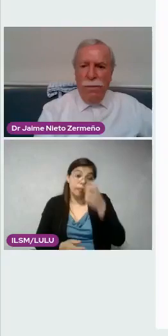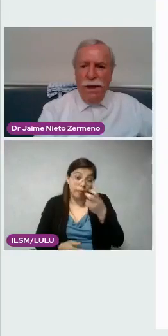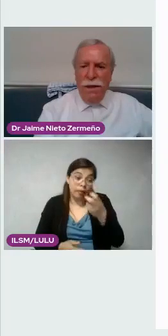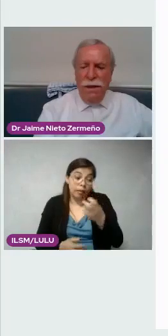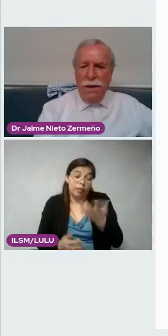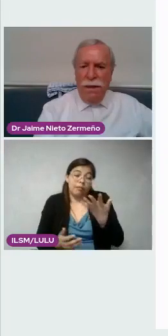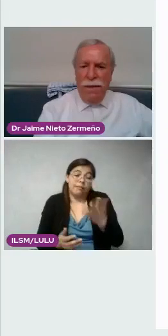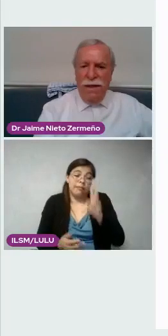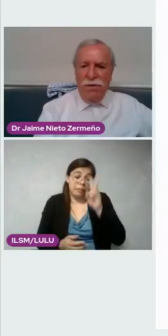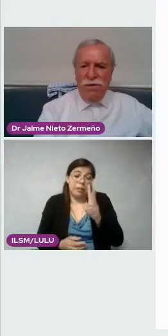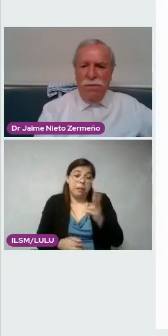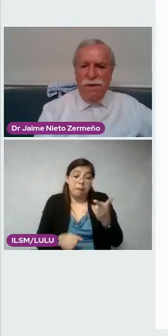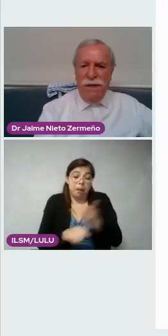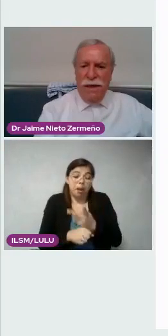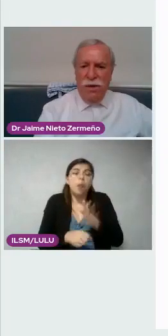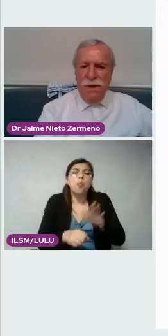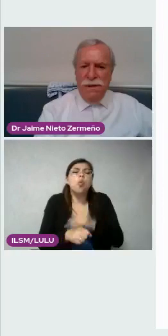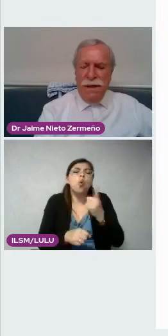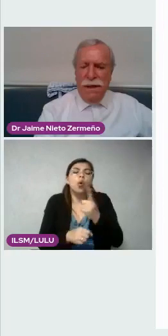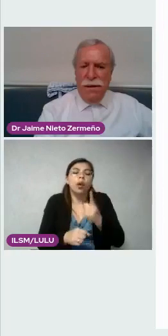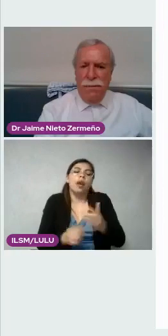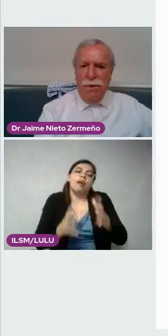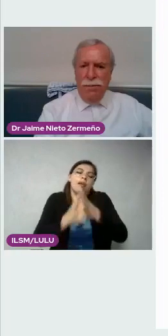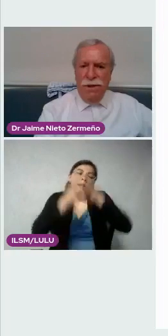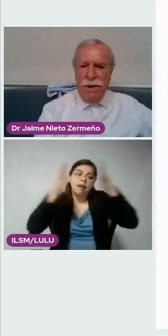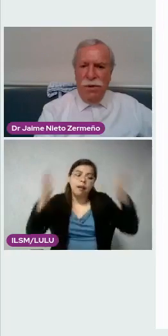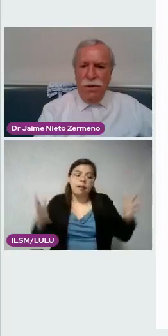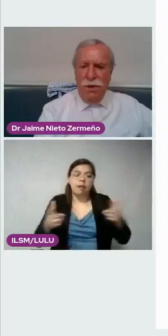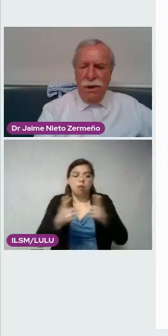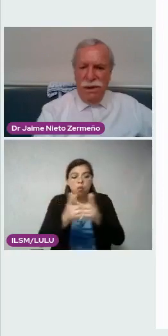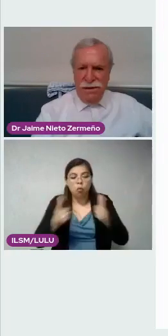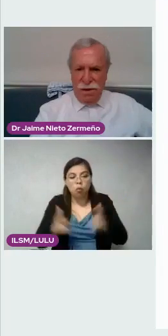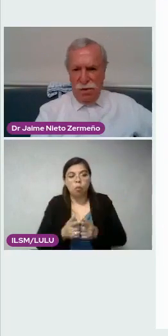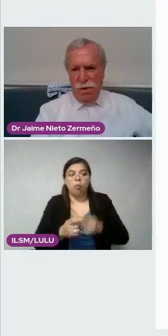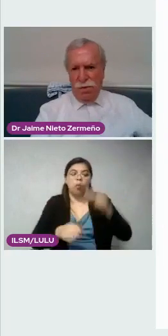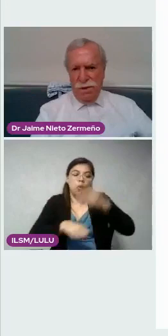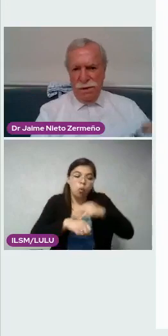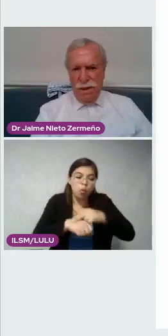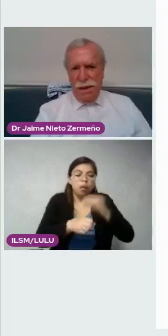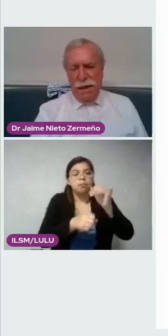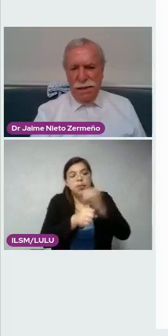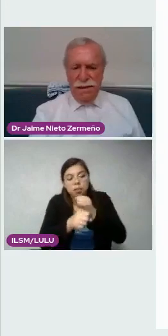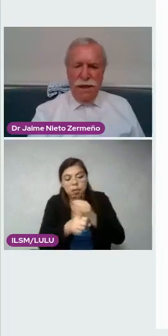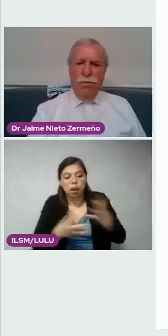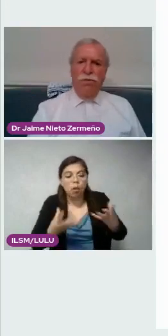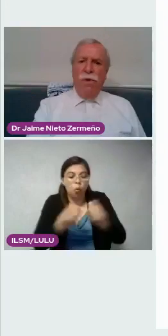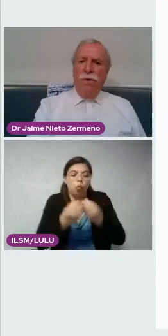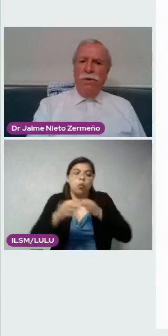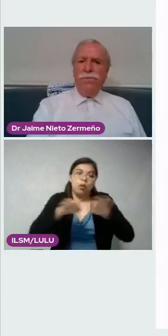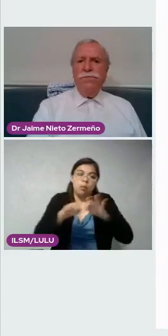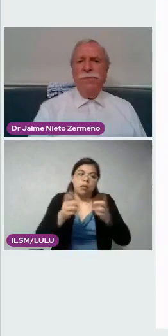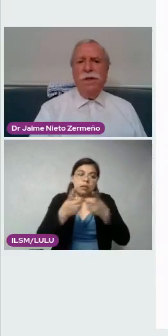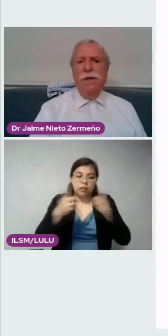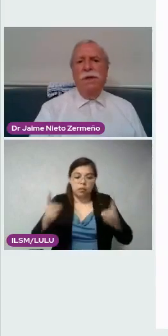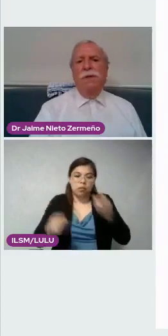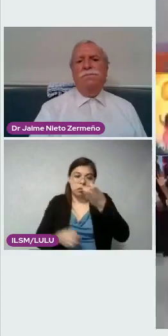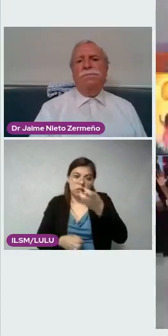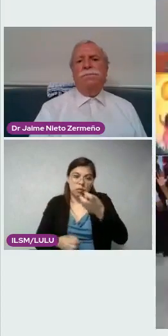enorme de médicos e investigadores que han permitido el desarrollo de todo esto. El que sigue, por favor.